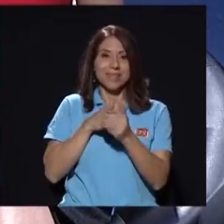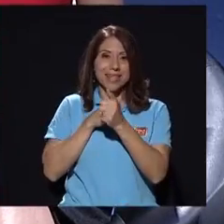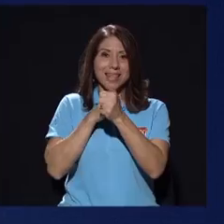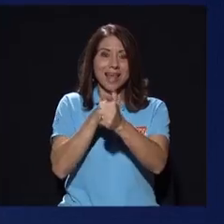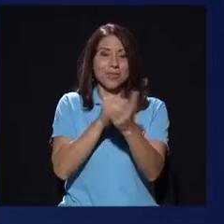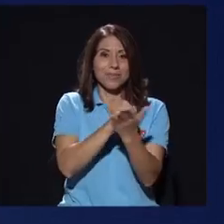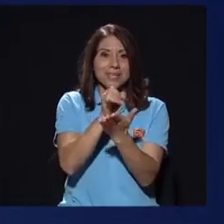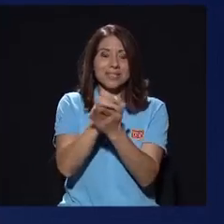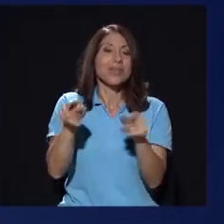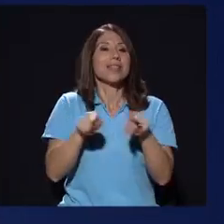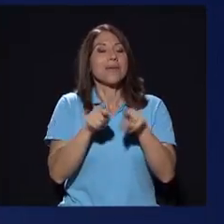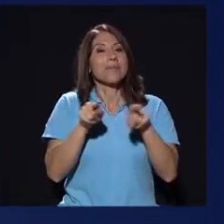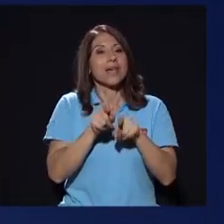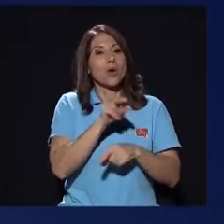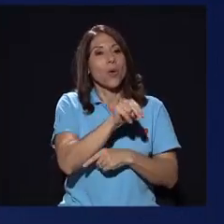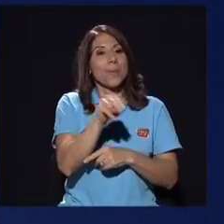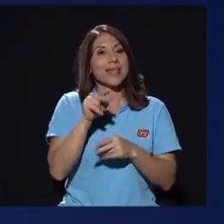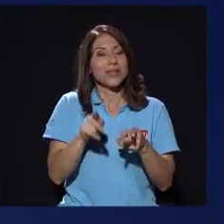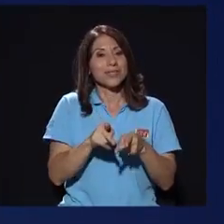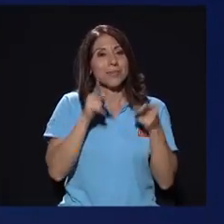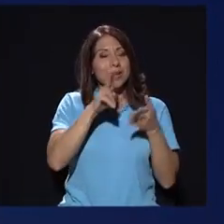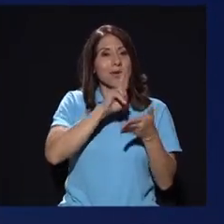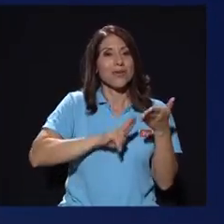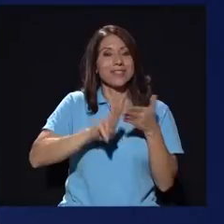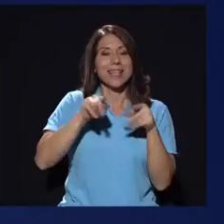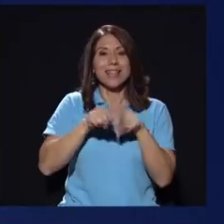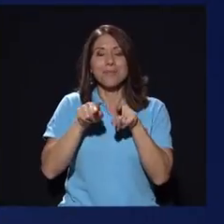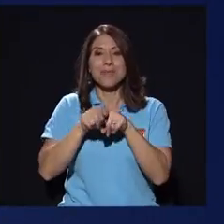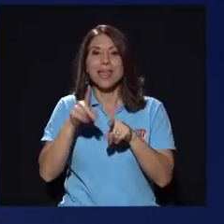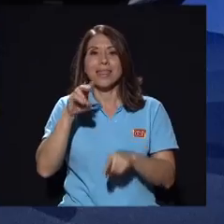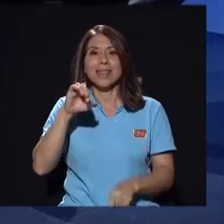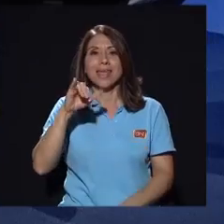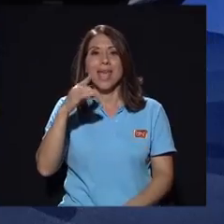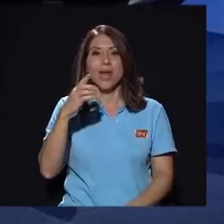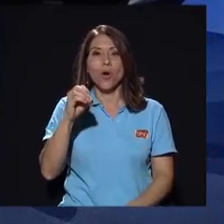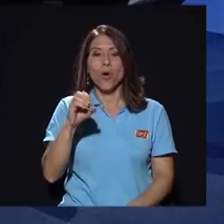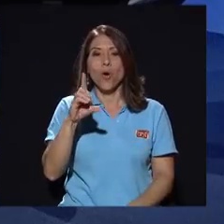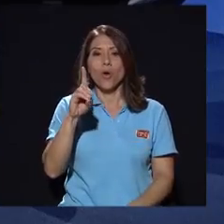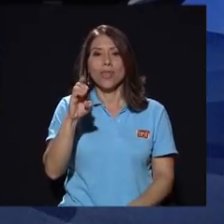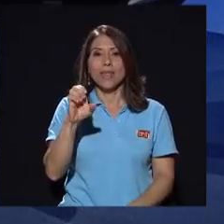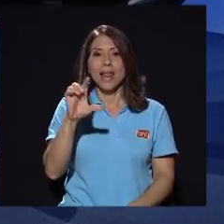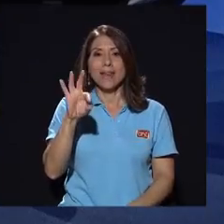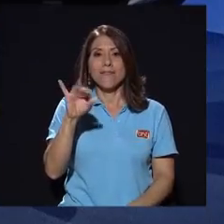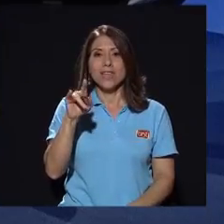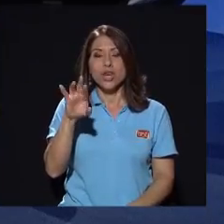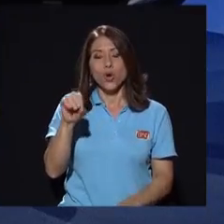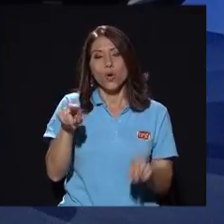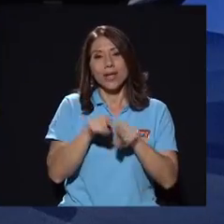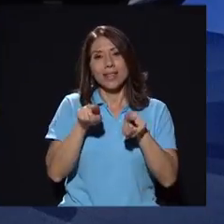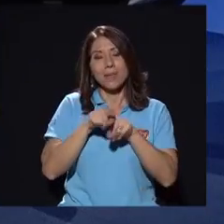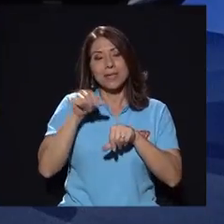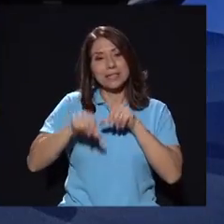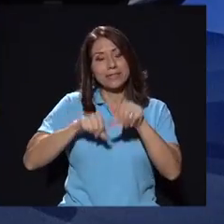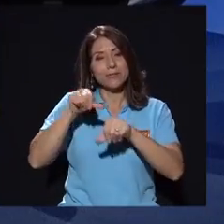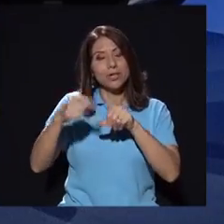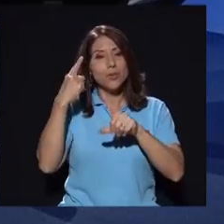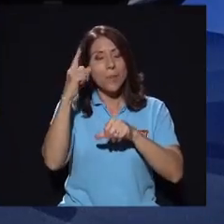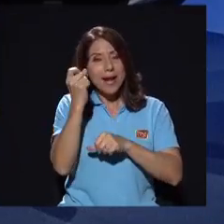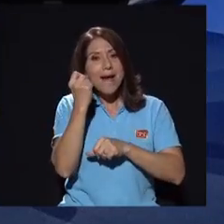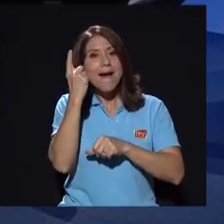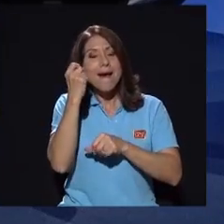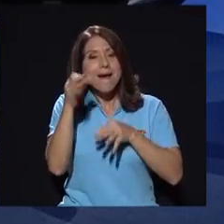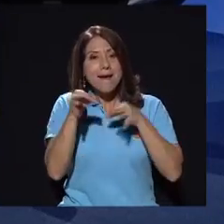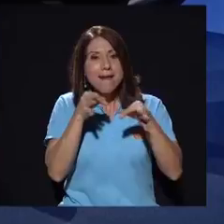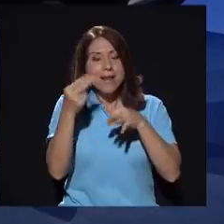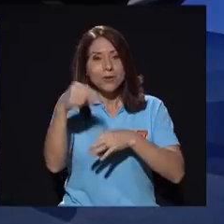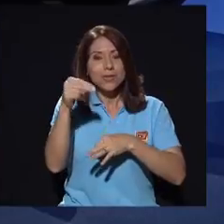investigaciones por supuesto a nuestros compañeros que están a la pura parte de Semanario Universidad y a Don Diego Delfino que también ha hecho un esfuerzo inmenso por interpretar la